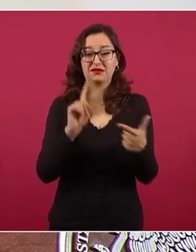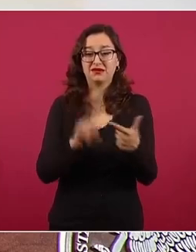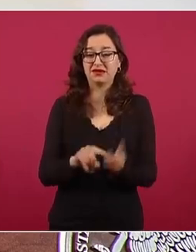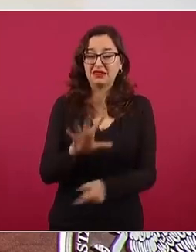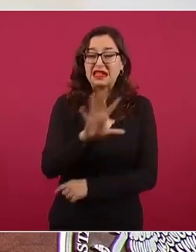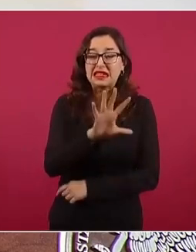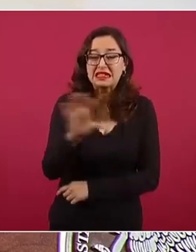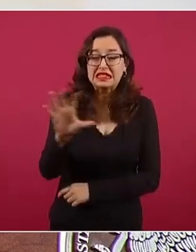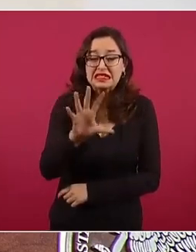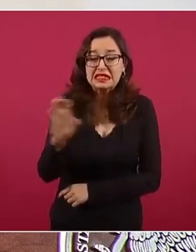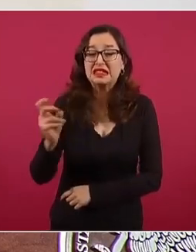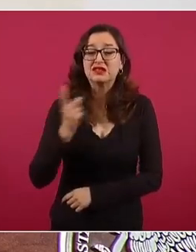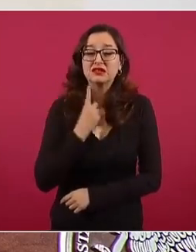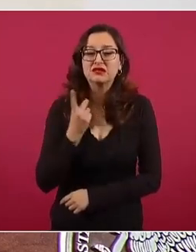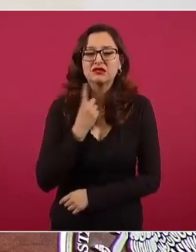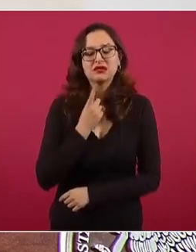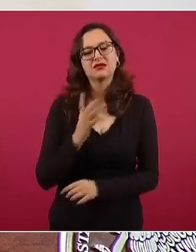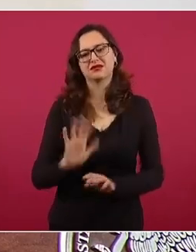legisladores, que tengamos 300.